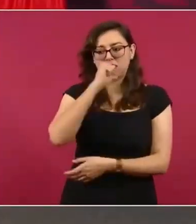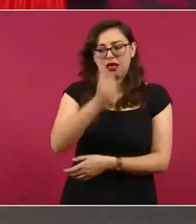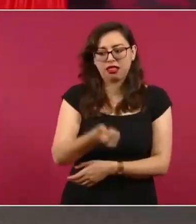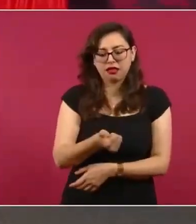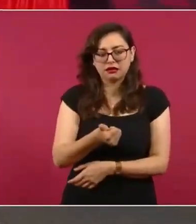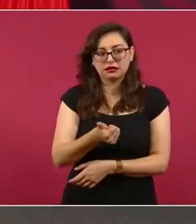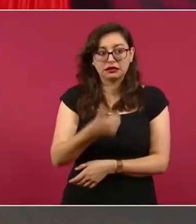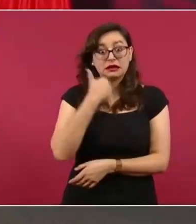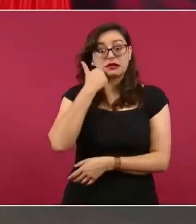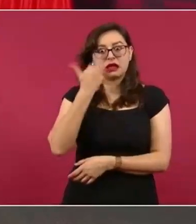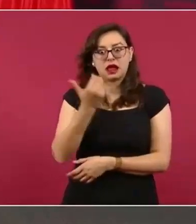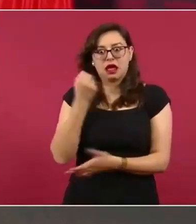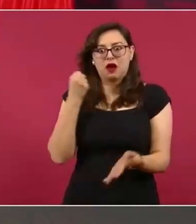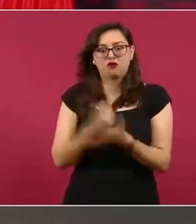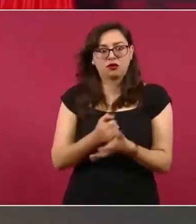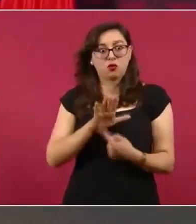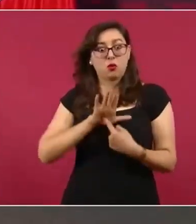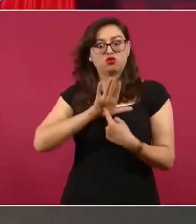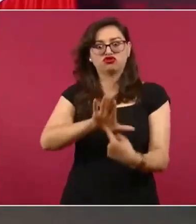y nos mete